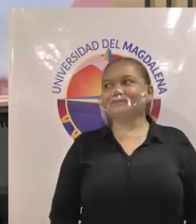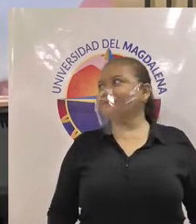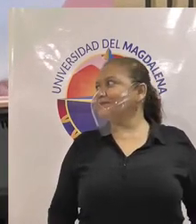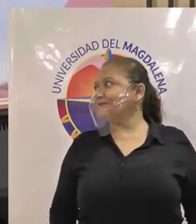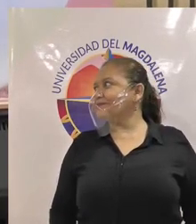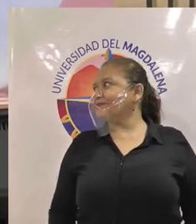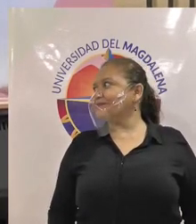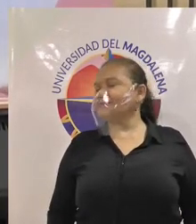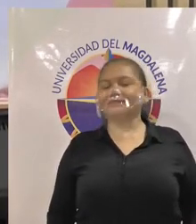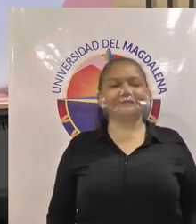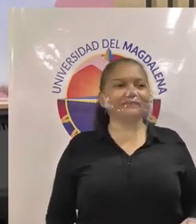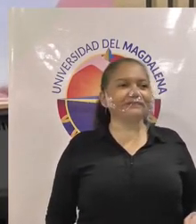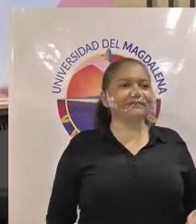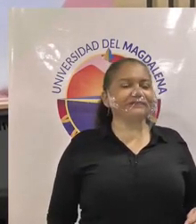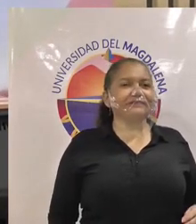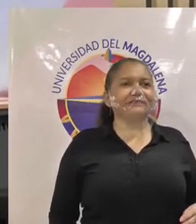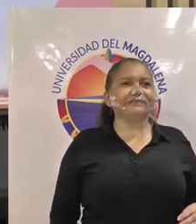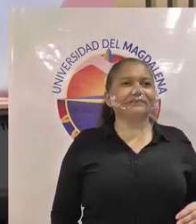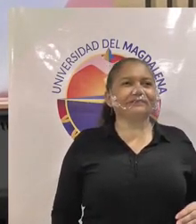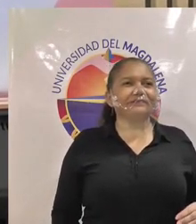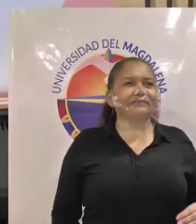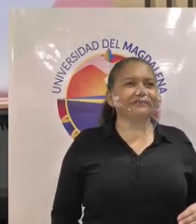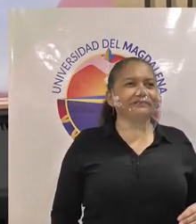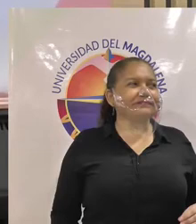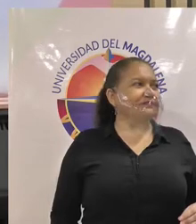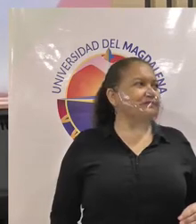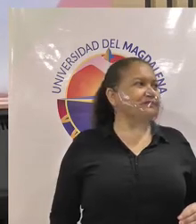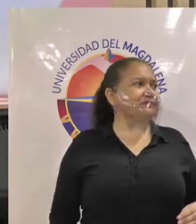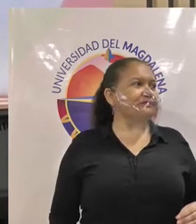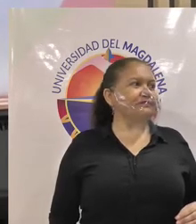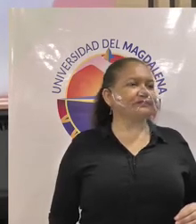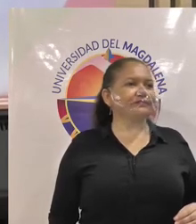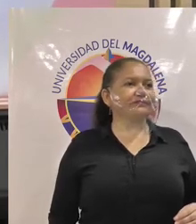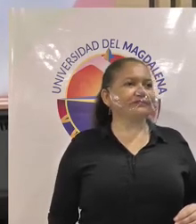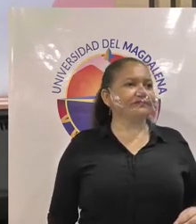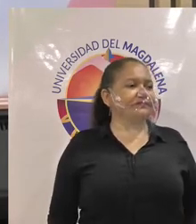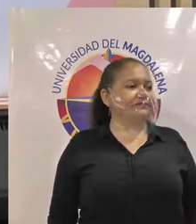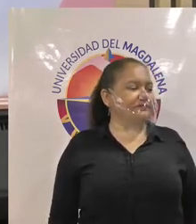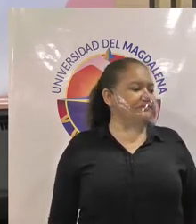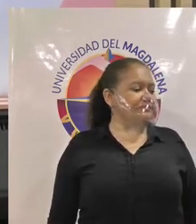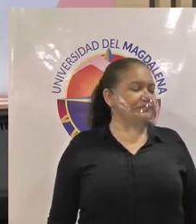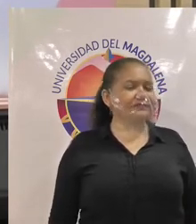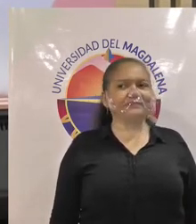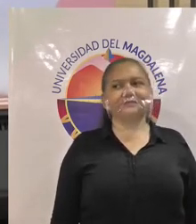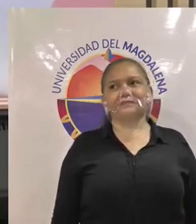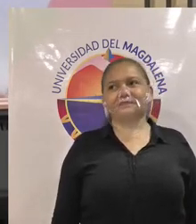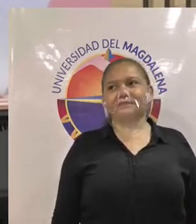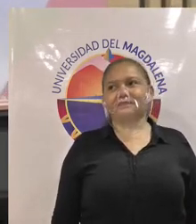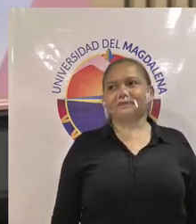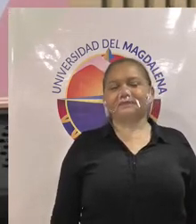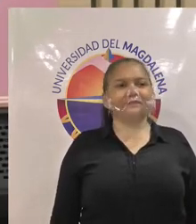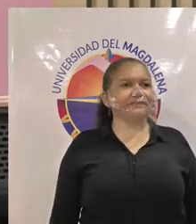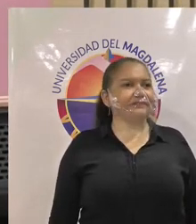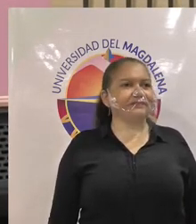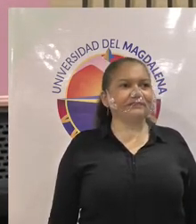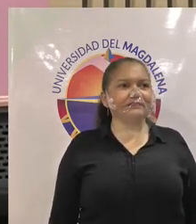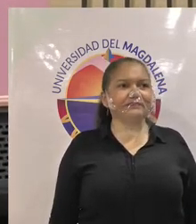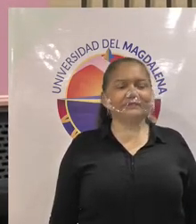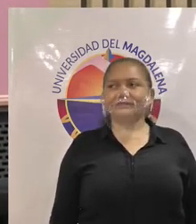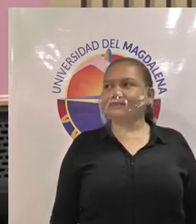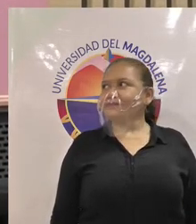candidato suplente al consejo académico la segunda pareja integrada por Edelir